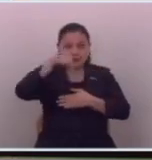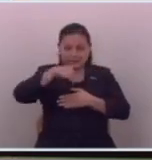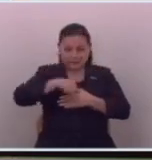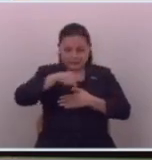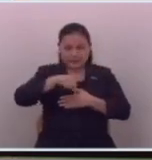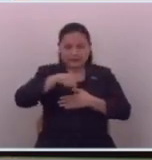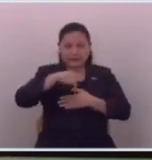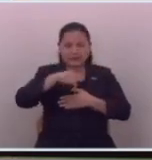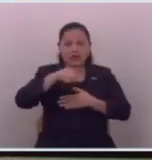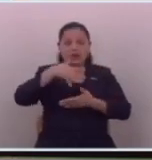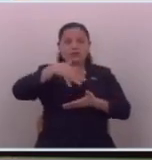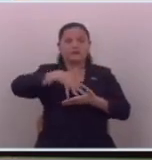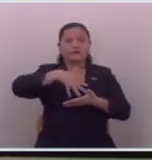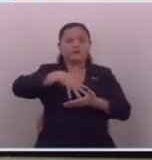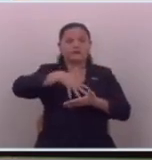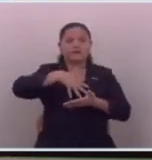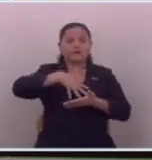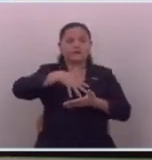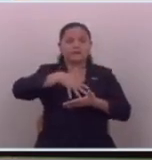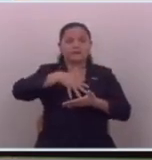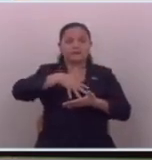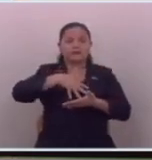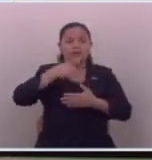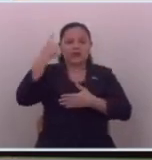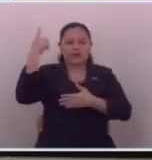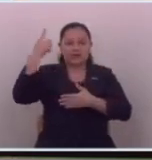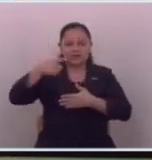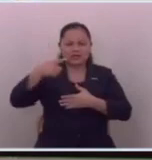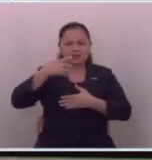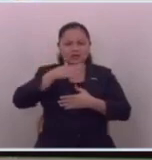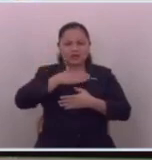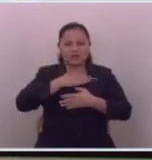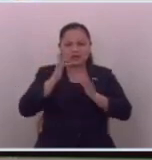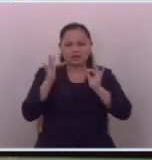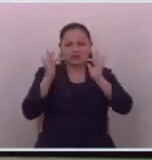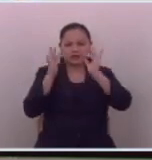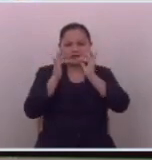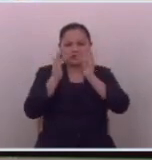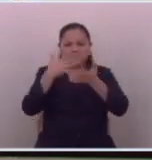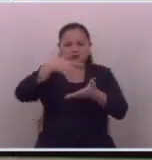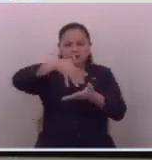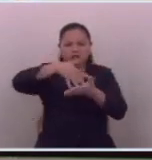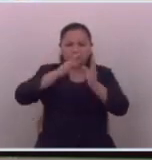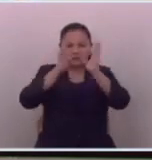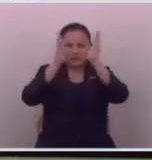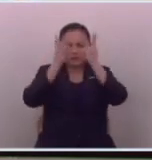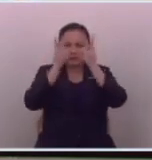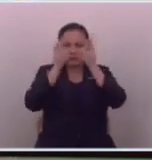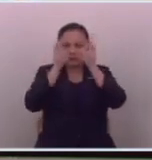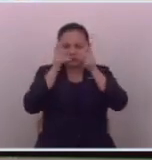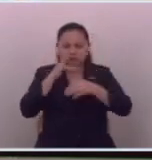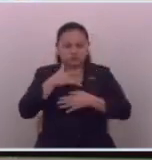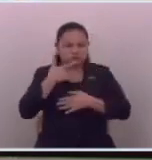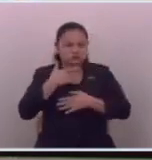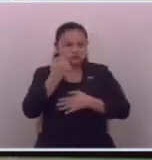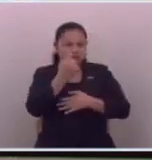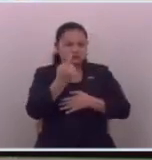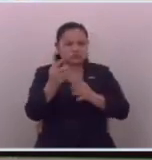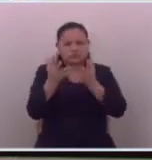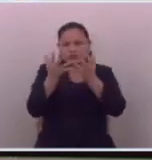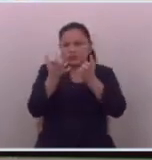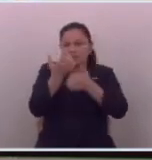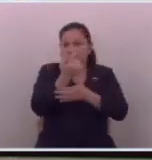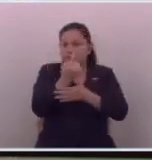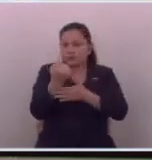funcionarios públicos debemos de estar conectados con la gente y escuchar el sentimiento de la gente el querer